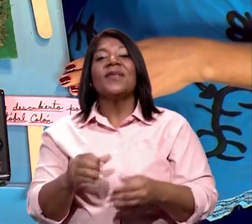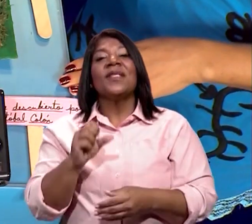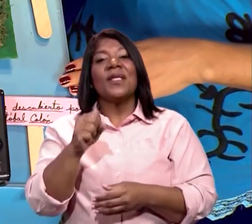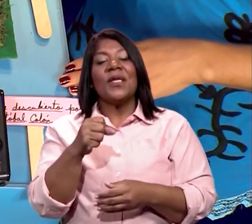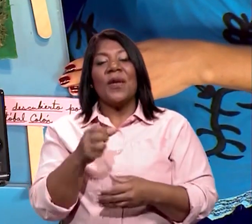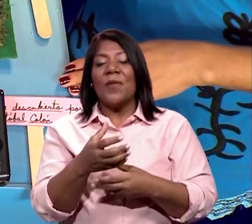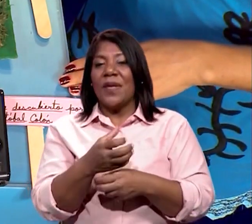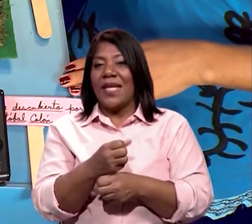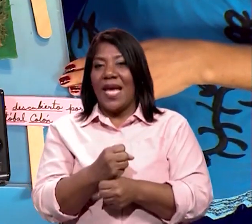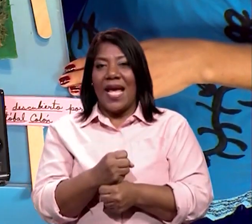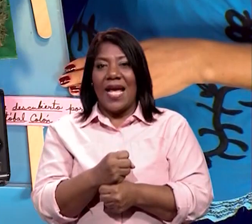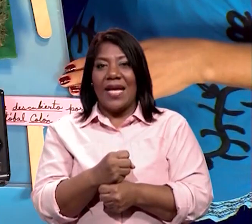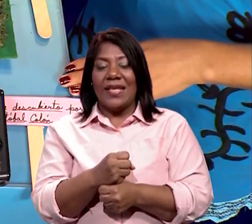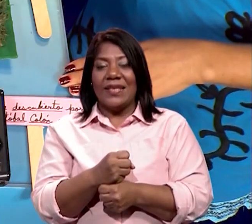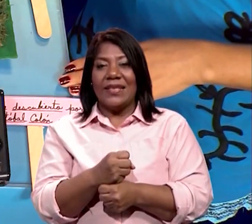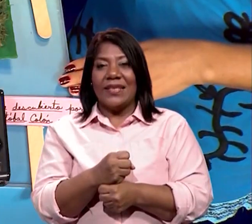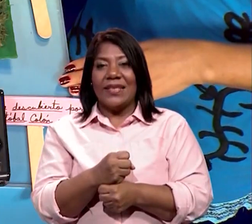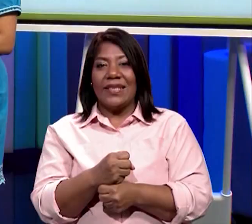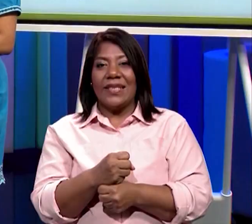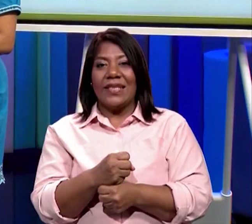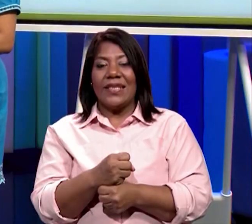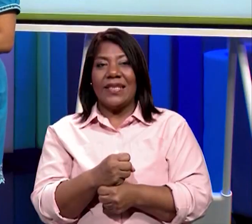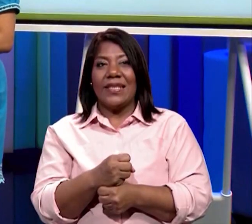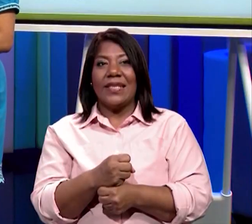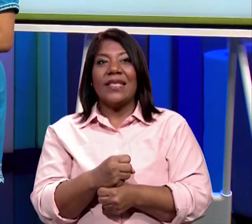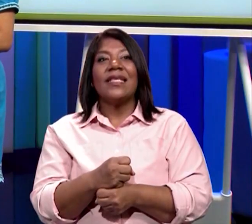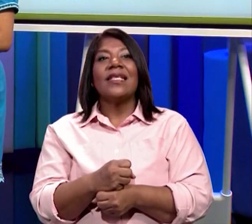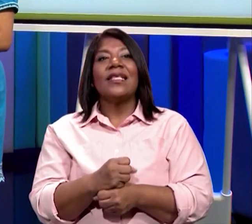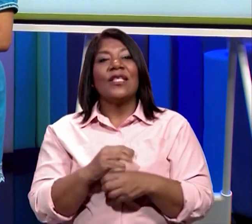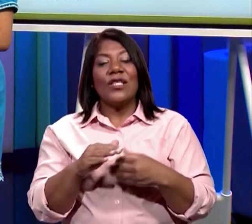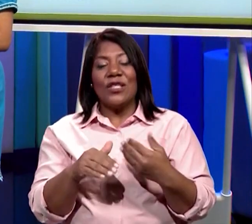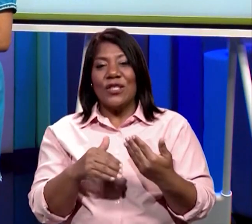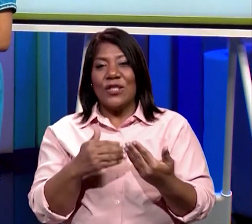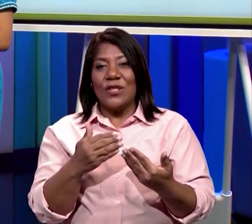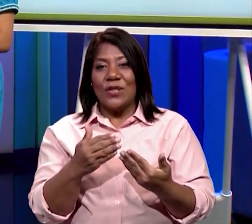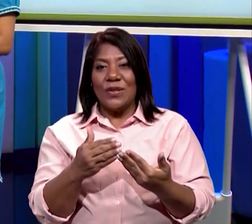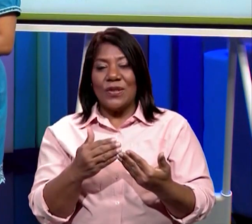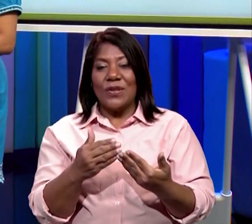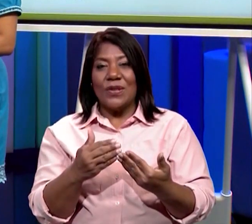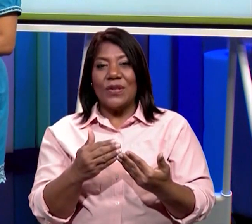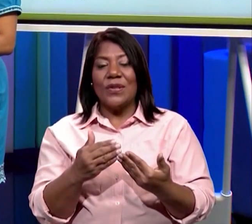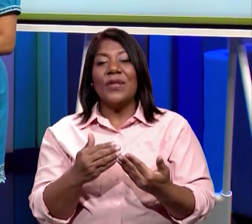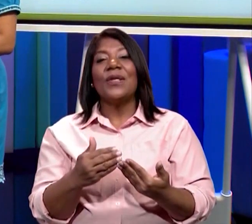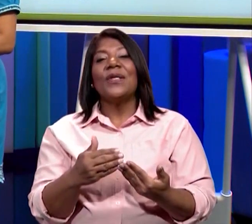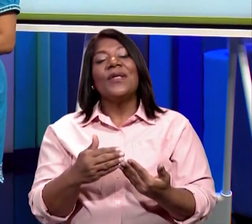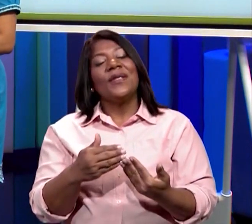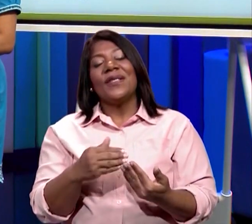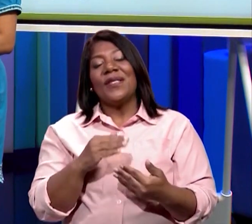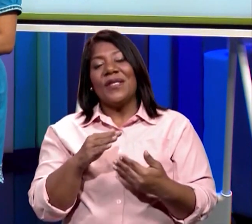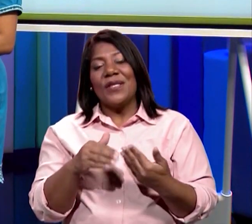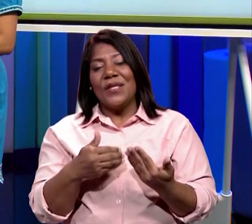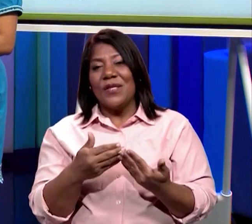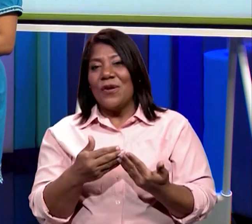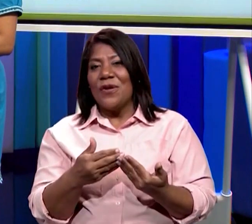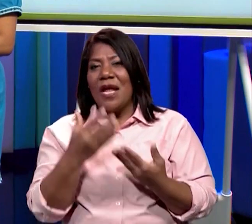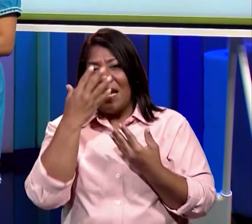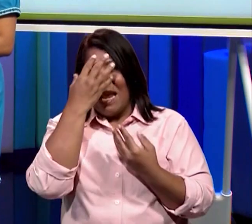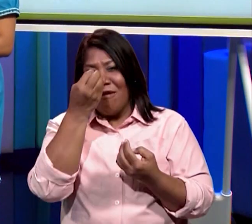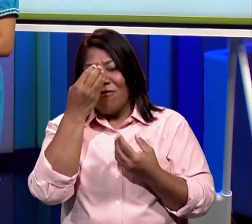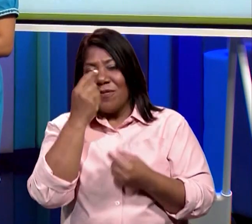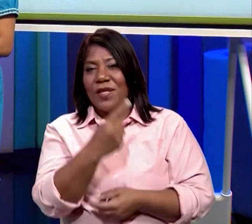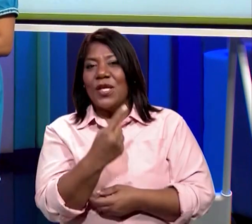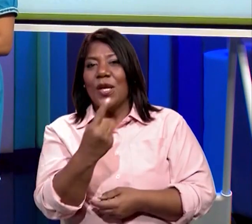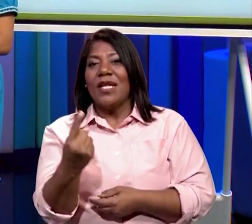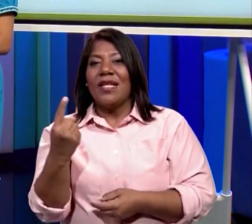maqueta de ese río y ver cuáles son las características de ese río. Así que esta es una